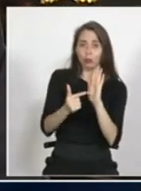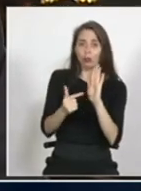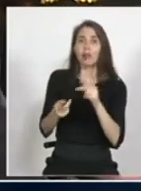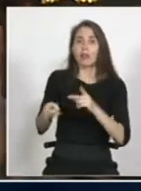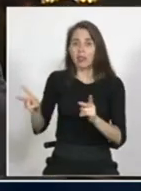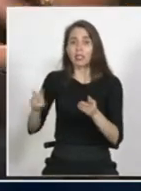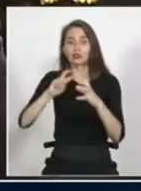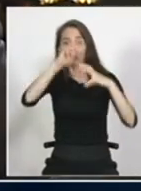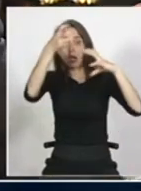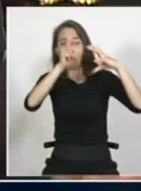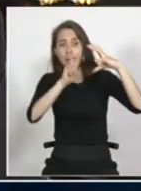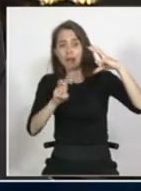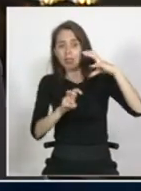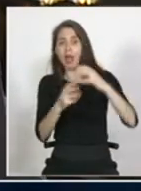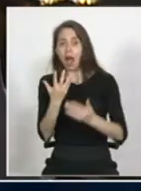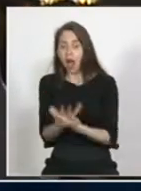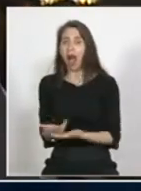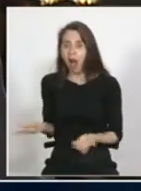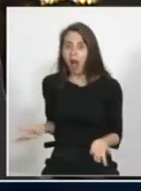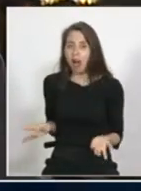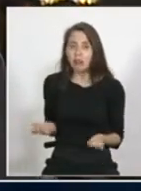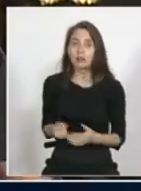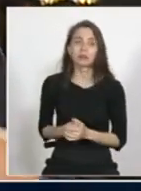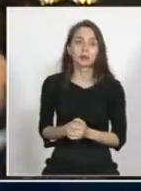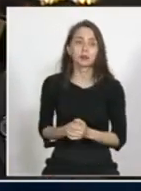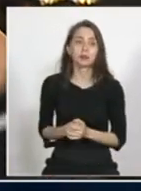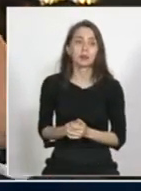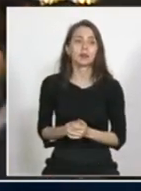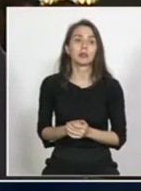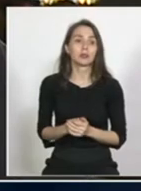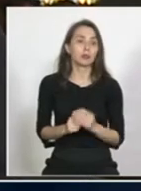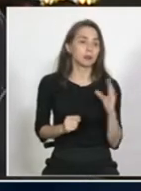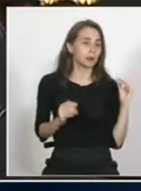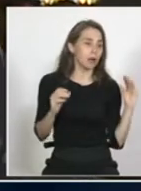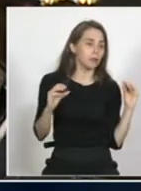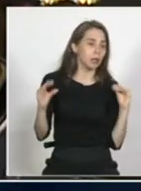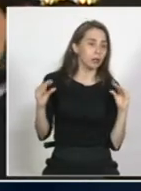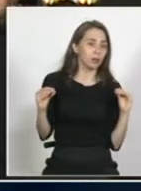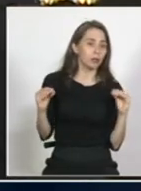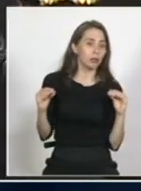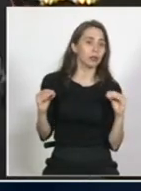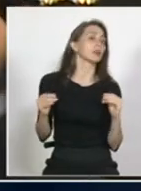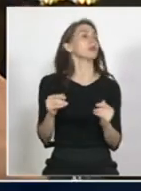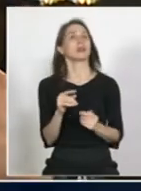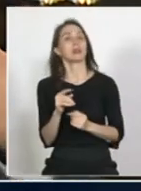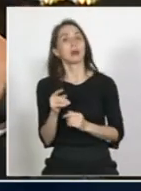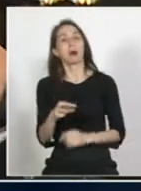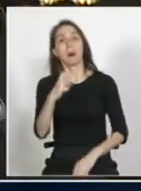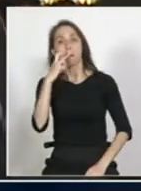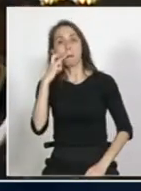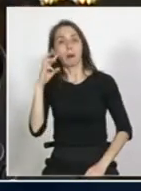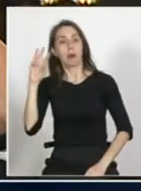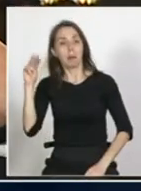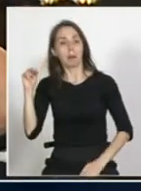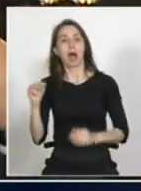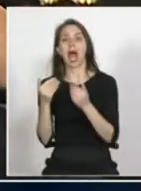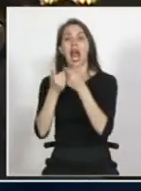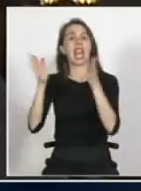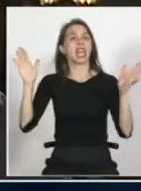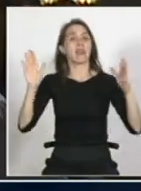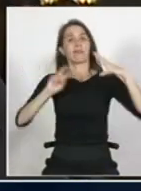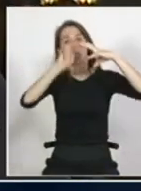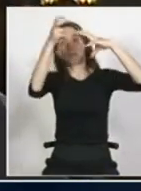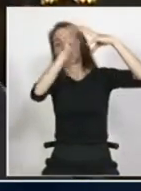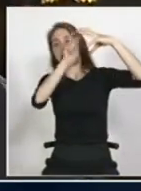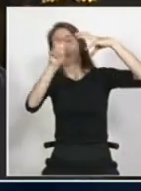educación acá tenemos dos o sea existe eso es lo que digo yo no lo que existe es que los padres tienen la libertad para pero